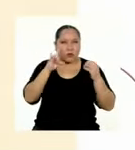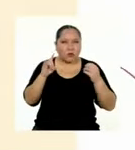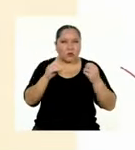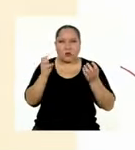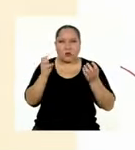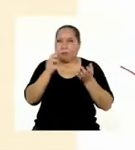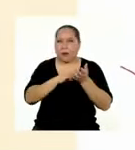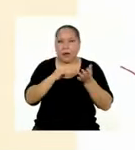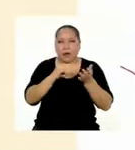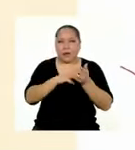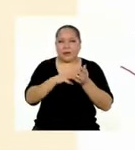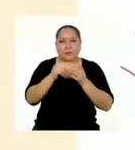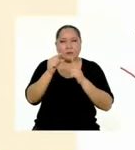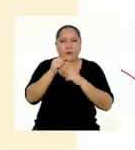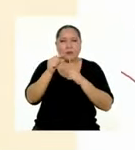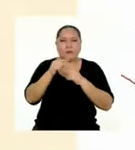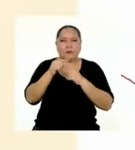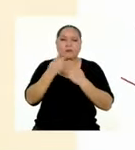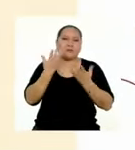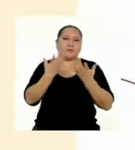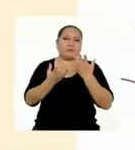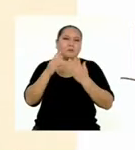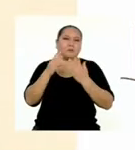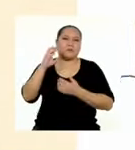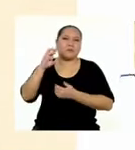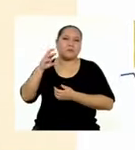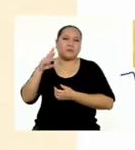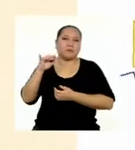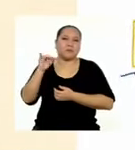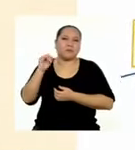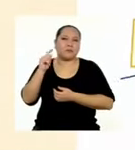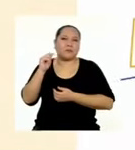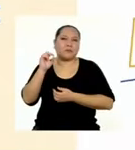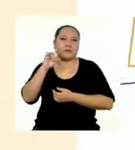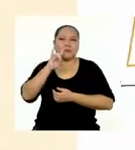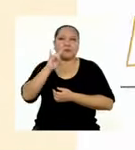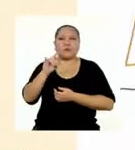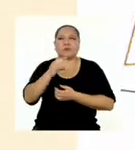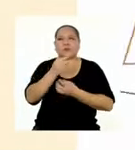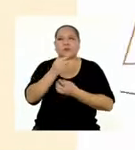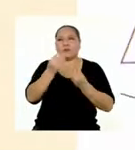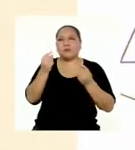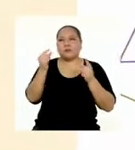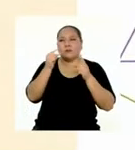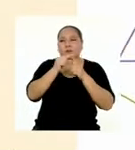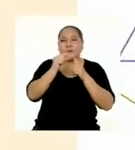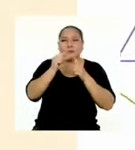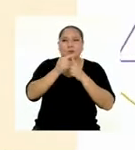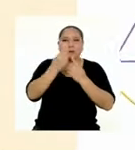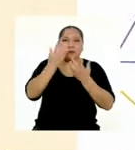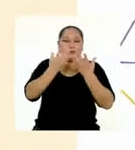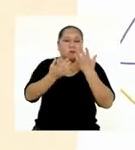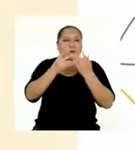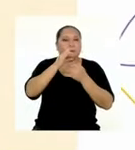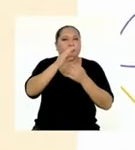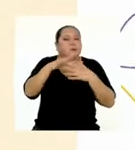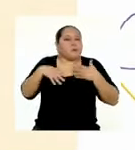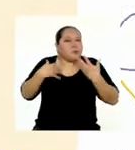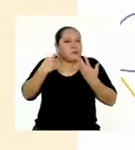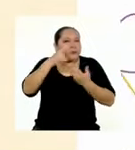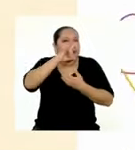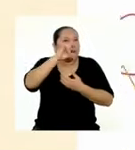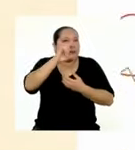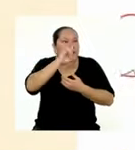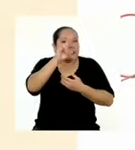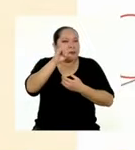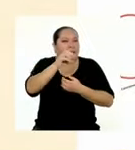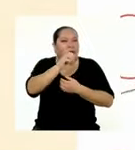de más? De repente, Cristina exageró mucho en usar muchas palabras y pudo usar algún referente.